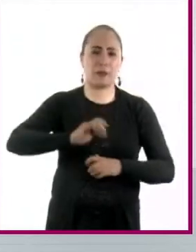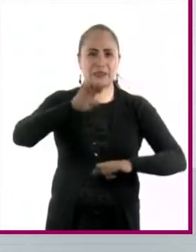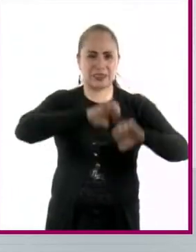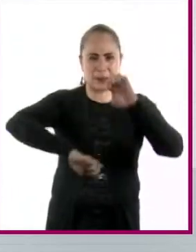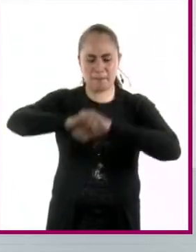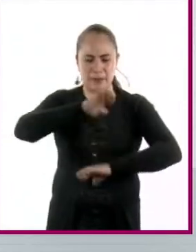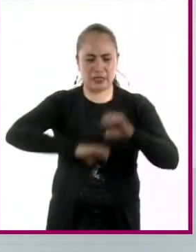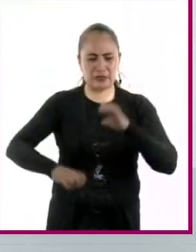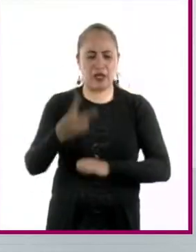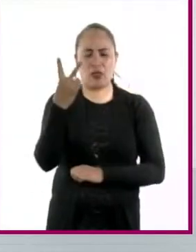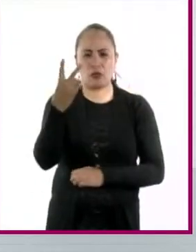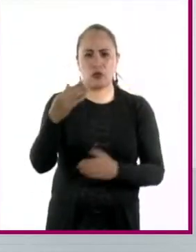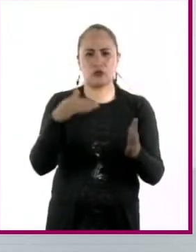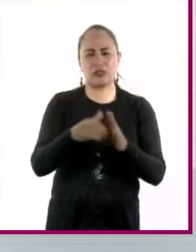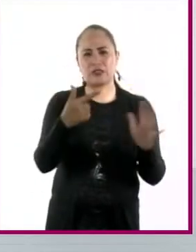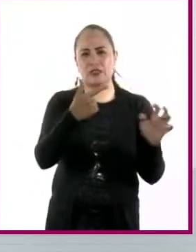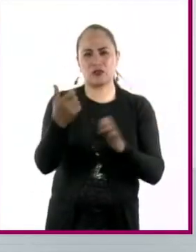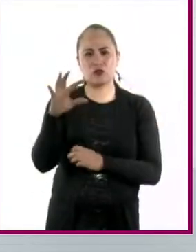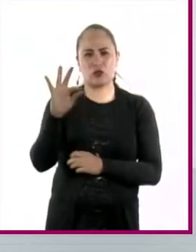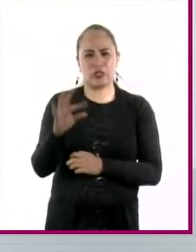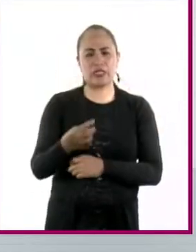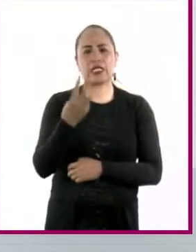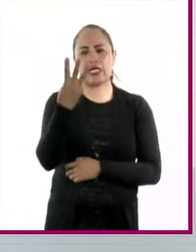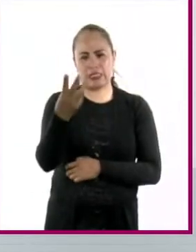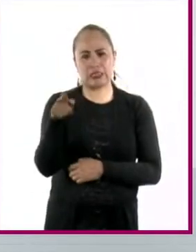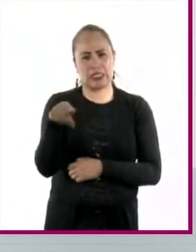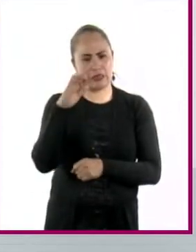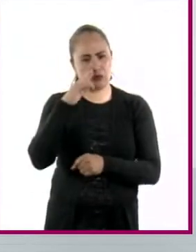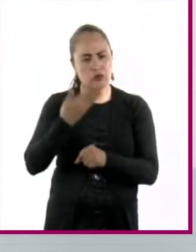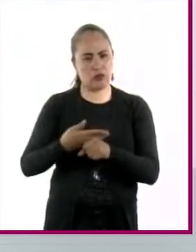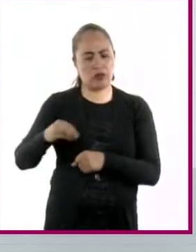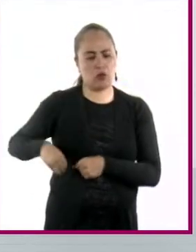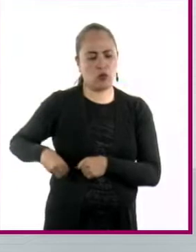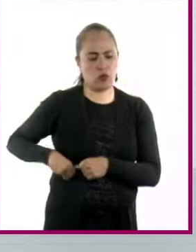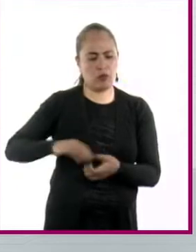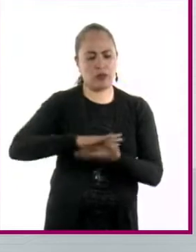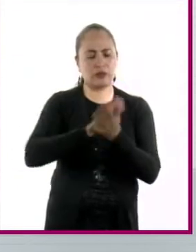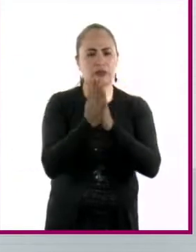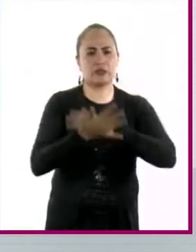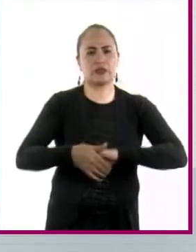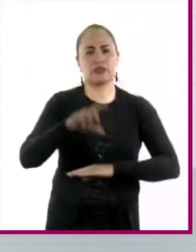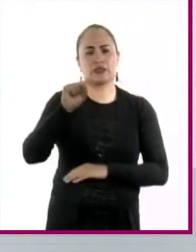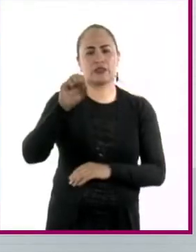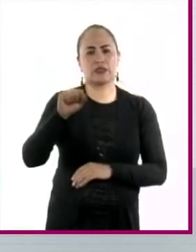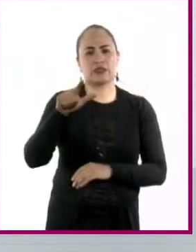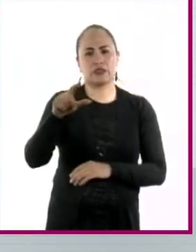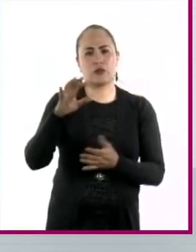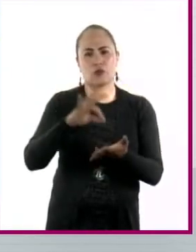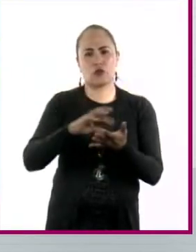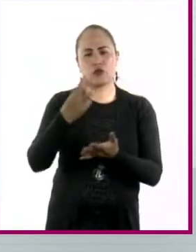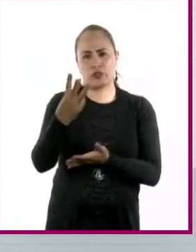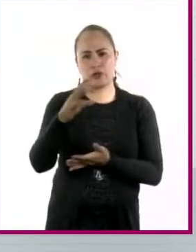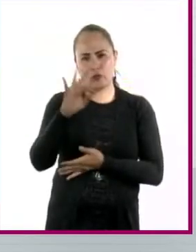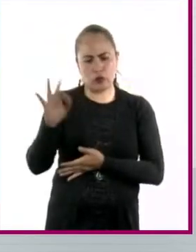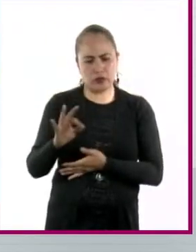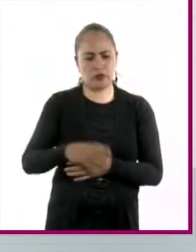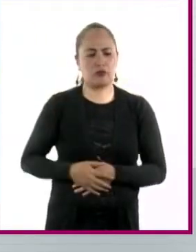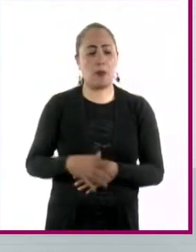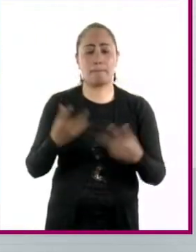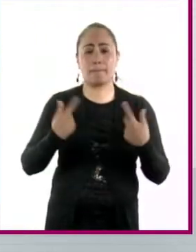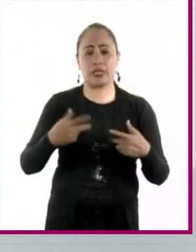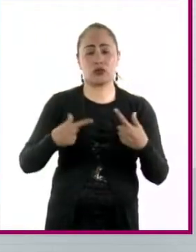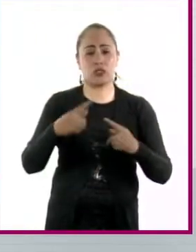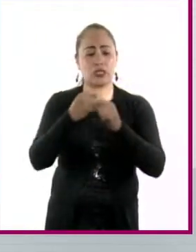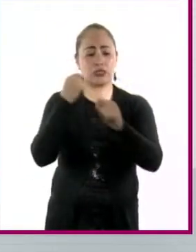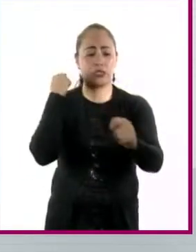en 2.743 sitios, lo que representa el 67.3%. Los transportistas fueron los